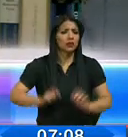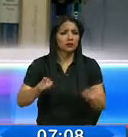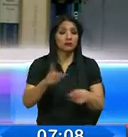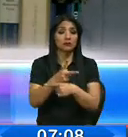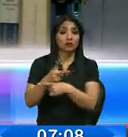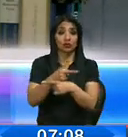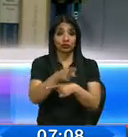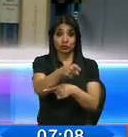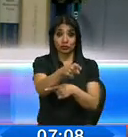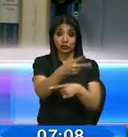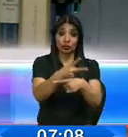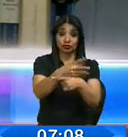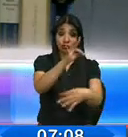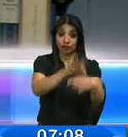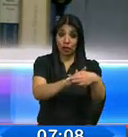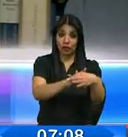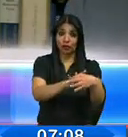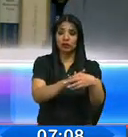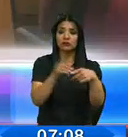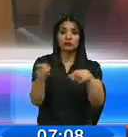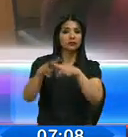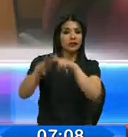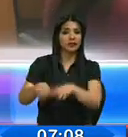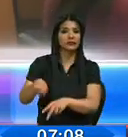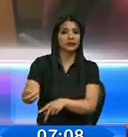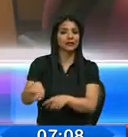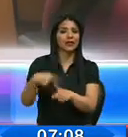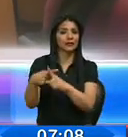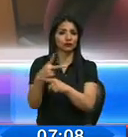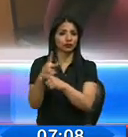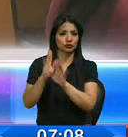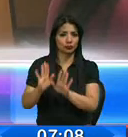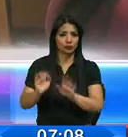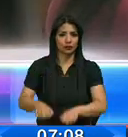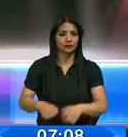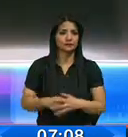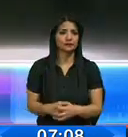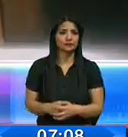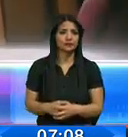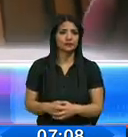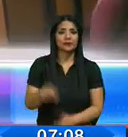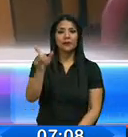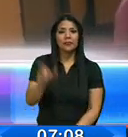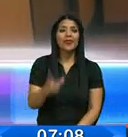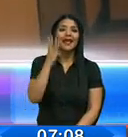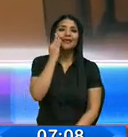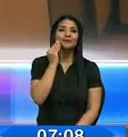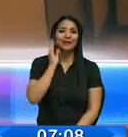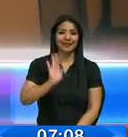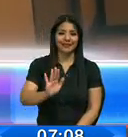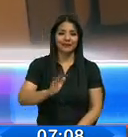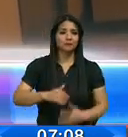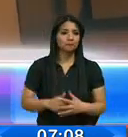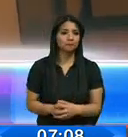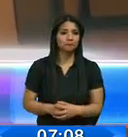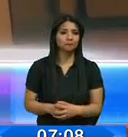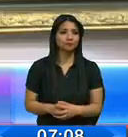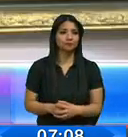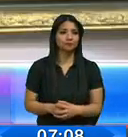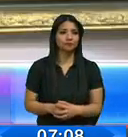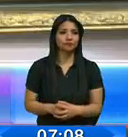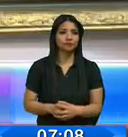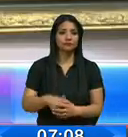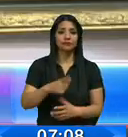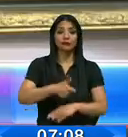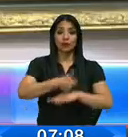el Consejo Definitivo ejerza potestad revisora. Para el jurista y ex procurador del Estado, Gustavo Medina, el pronunciamiento de la Corte